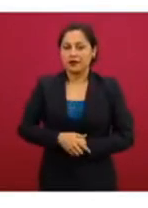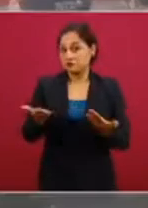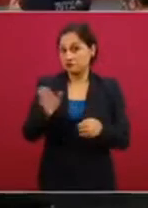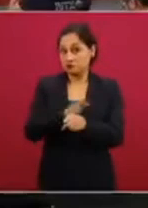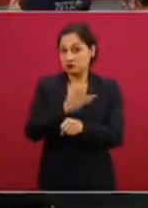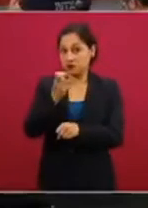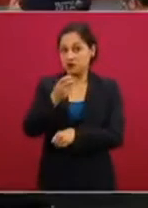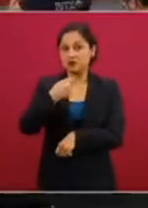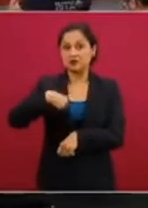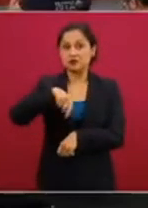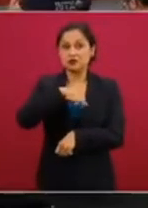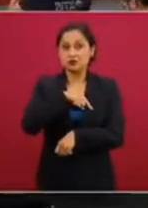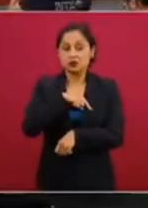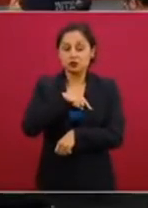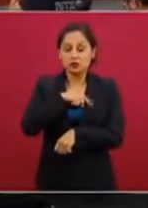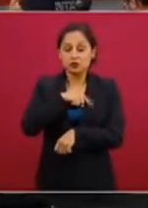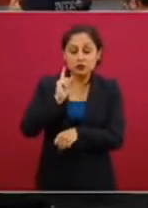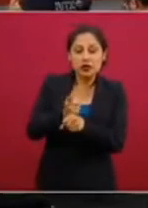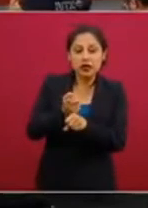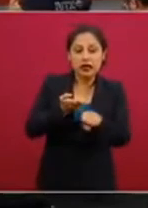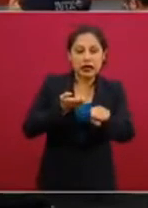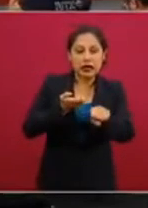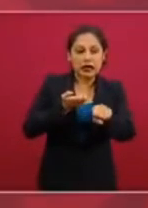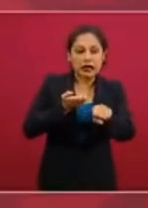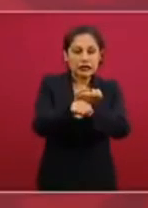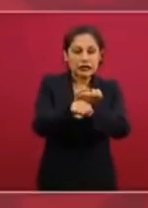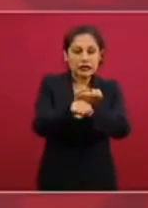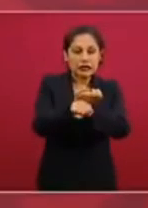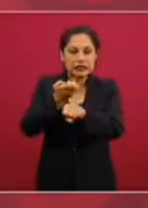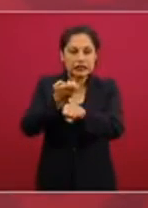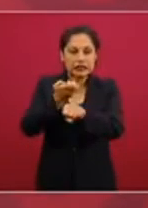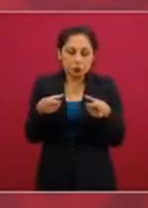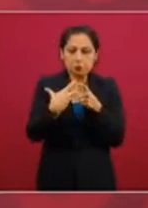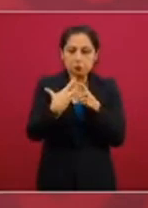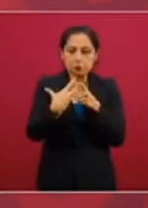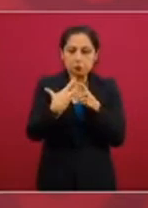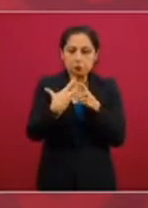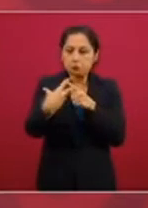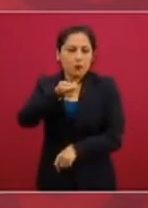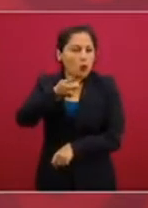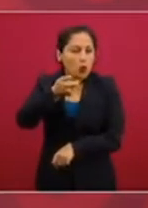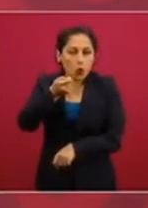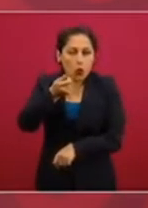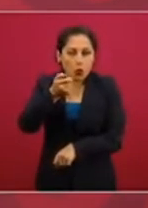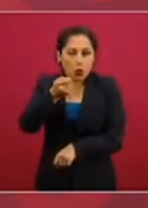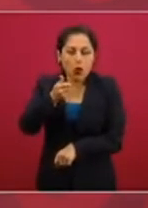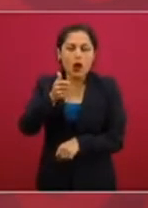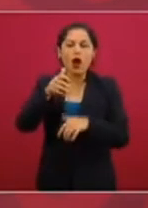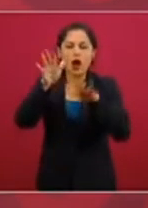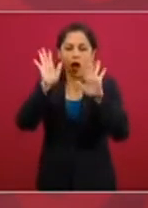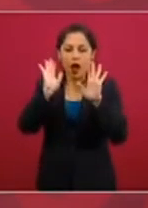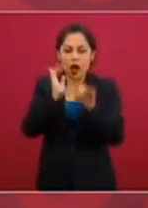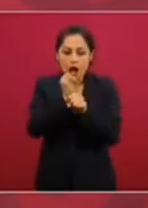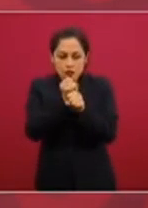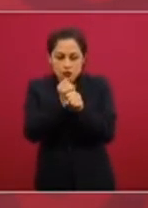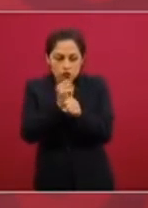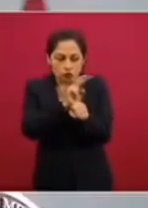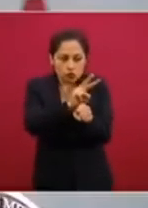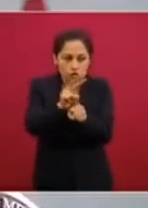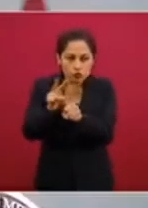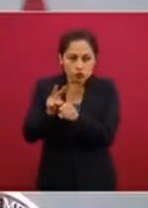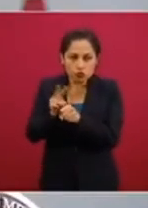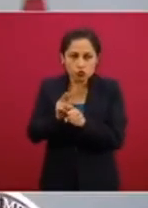de que en estas regiones o municipios de baja transmisión podamos continuar con las medidas de